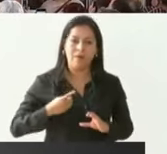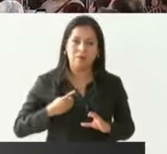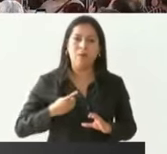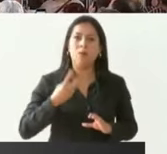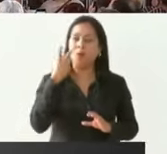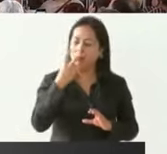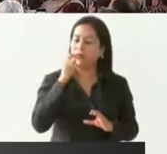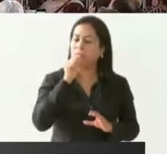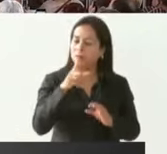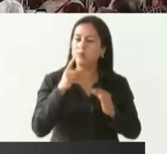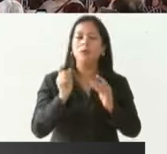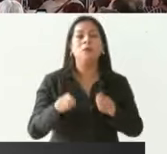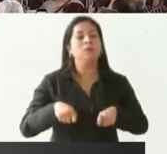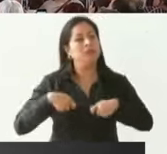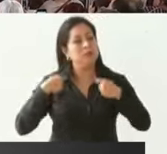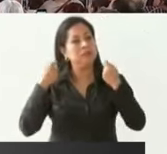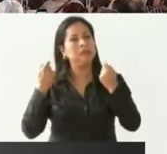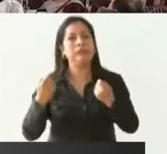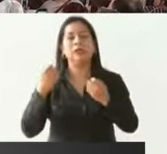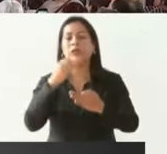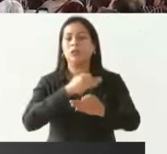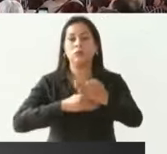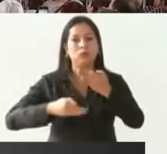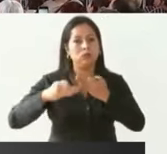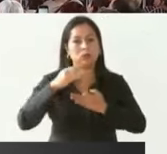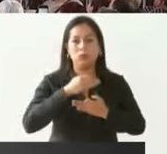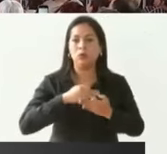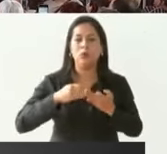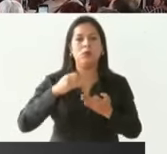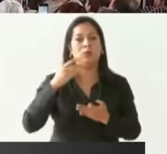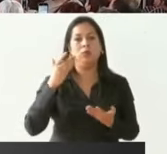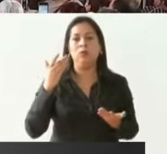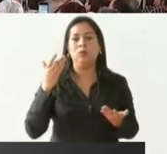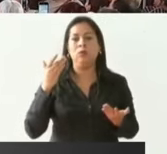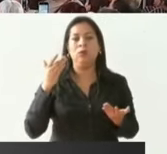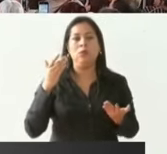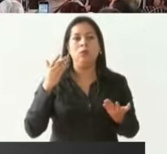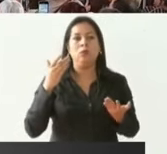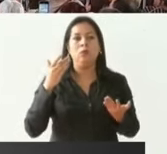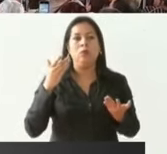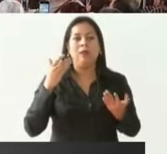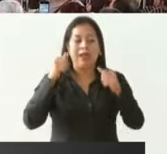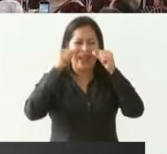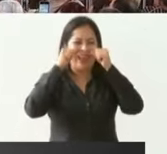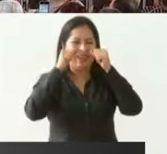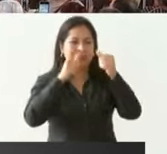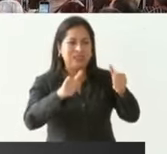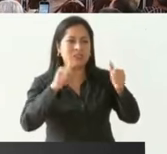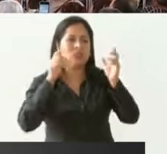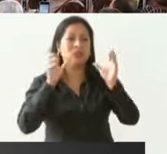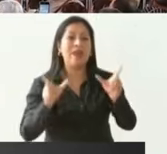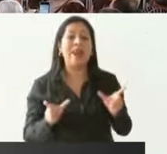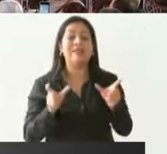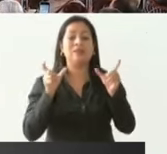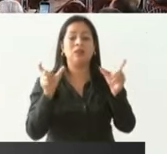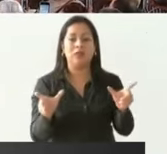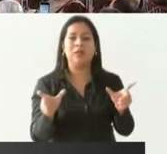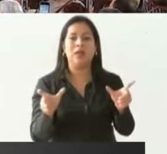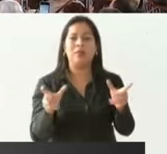vamos a dar todo el tiempo a la seguridad